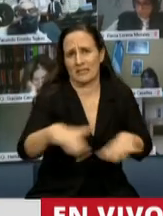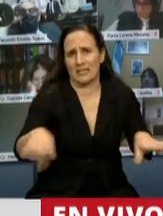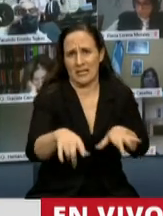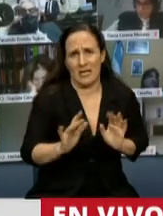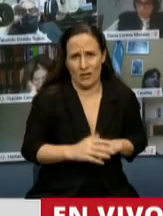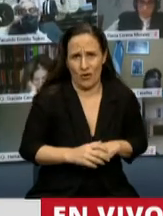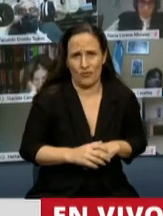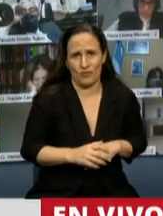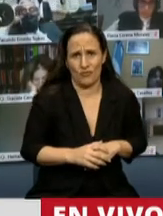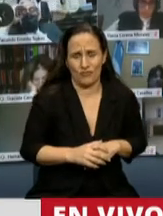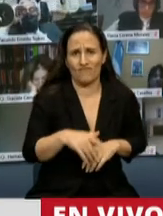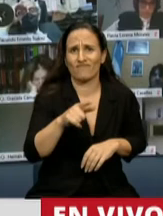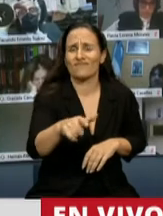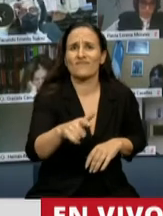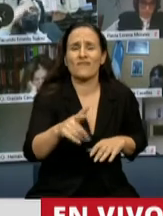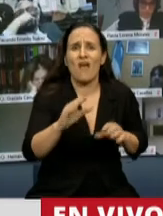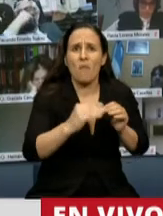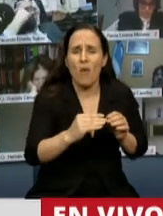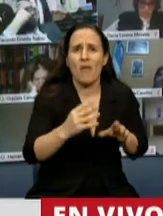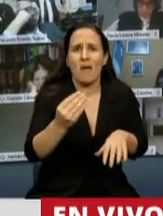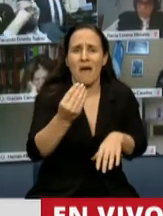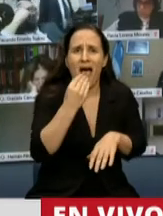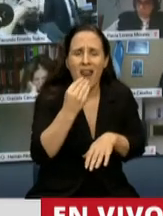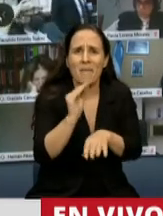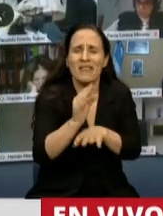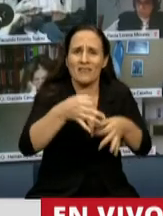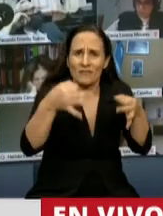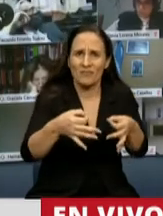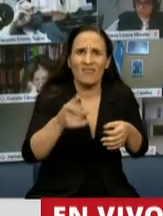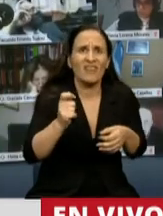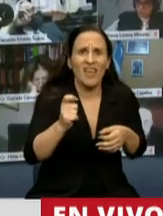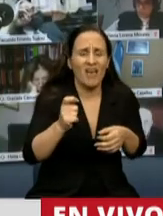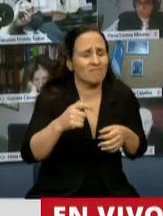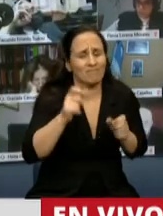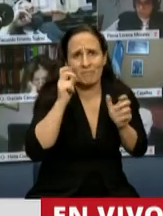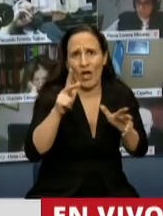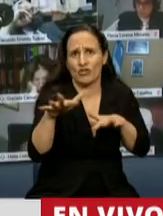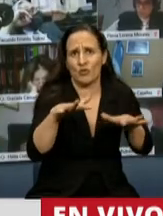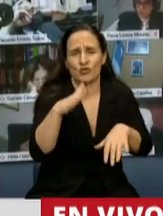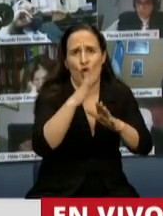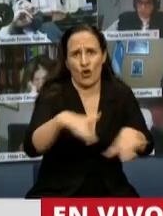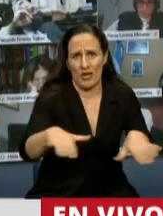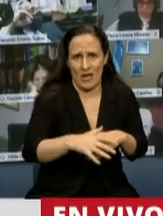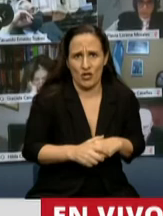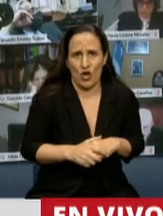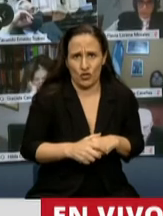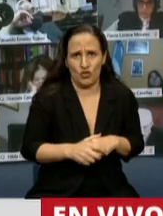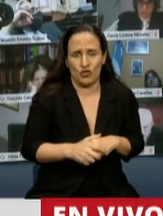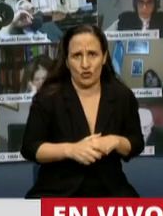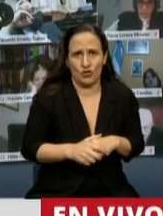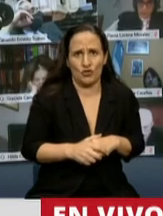inseguridad alimentaria en la Argentina son los niños. Muchos de ellos tienen malnutrición.